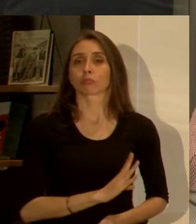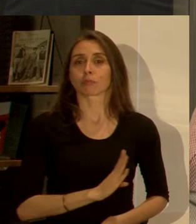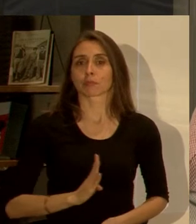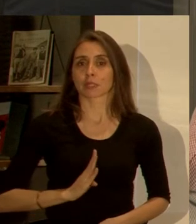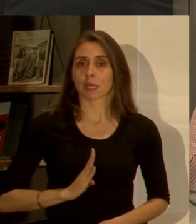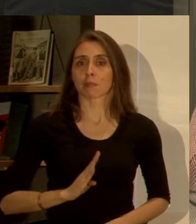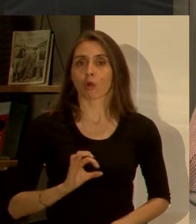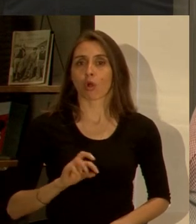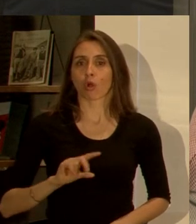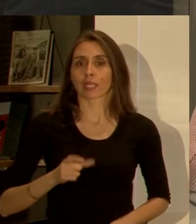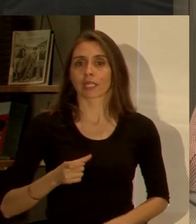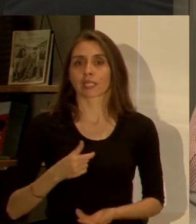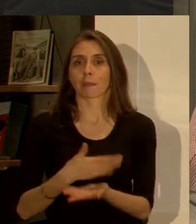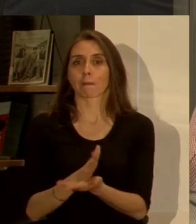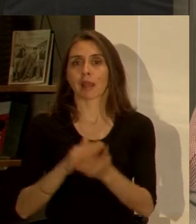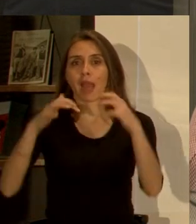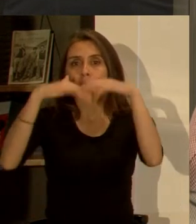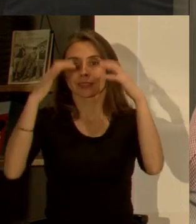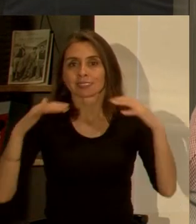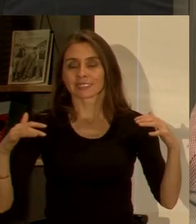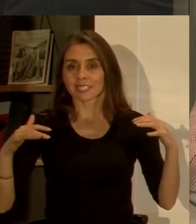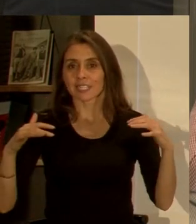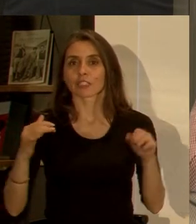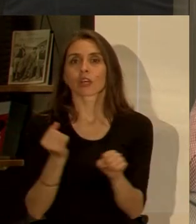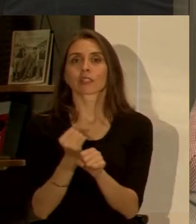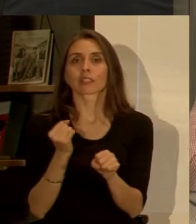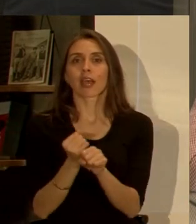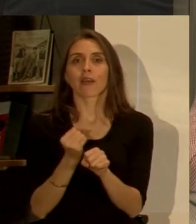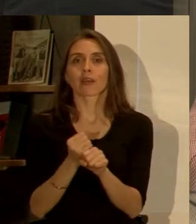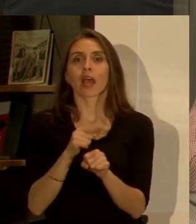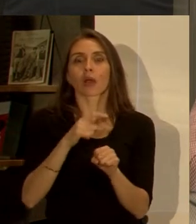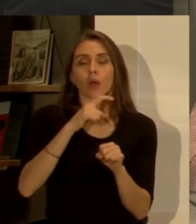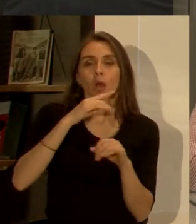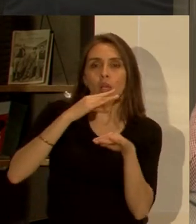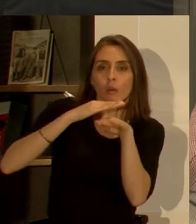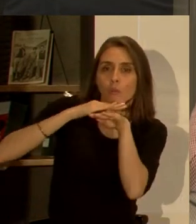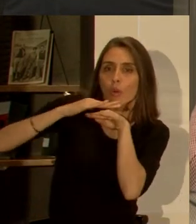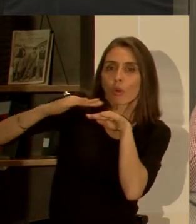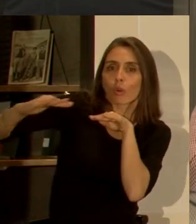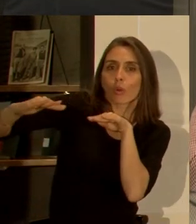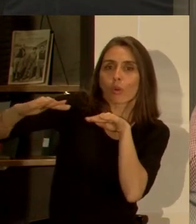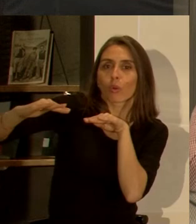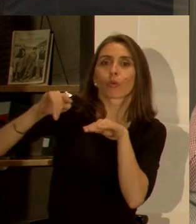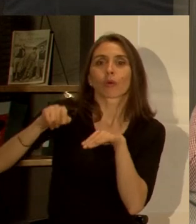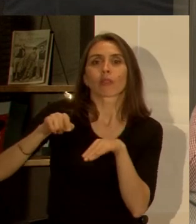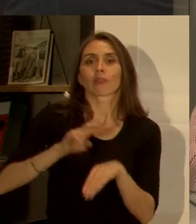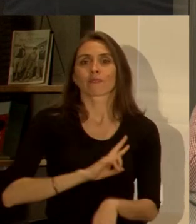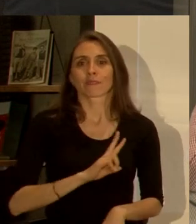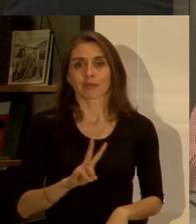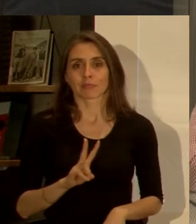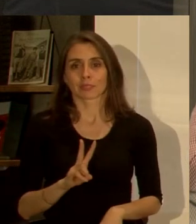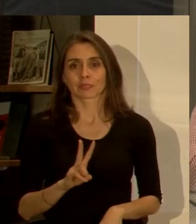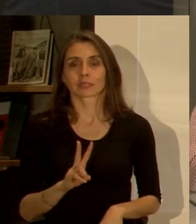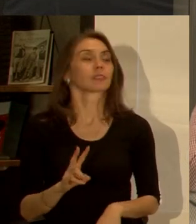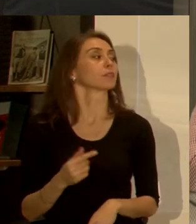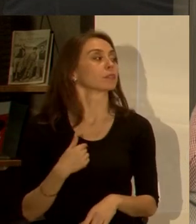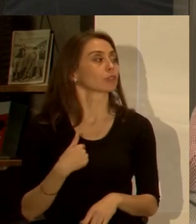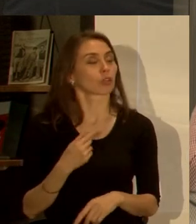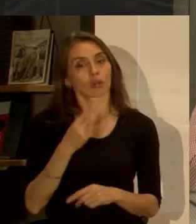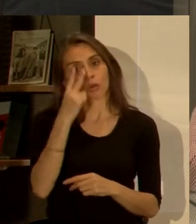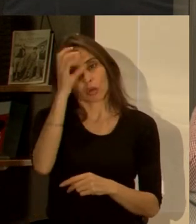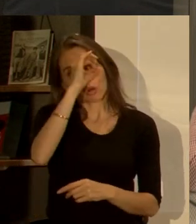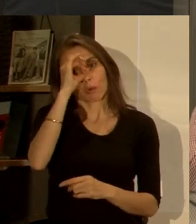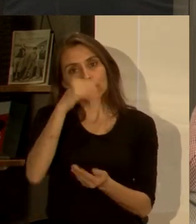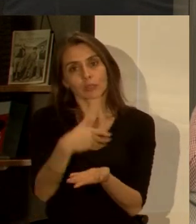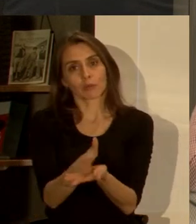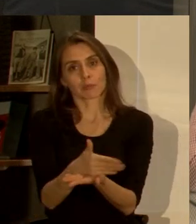Cerro, y que hemos trabajado más bien en la particularidad de Valparaíso. Por lo tanto, mi visión sobre la que quiero entregar acá sobre la